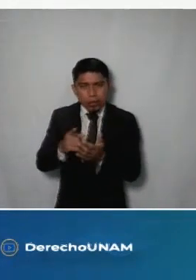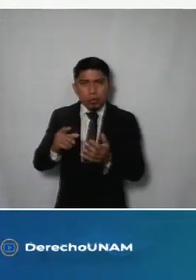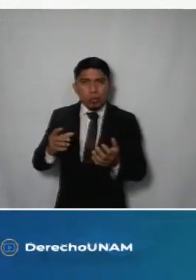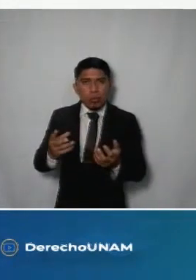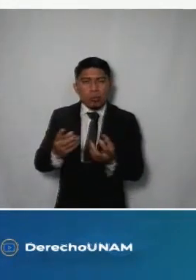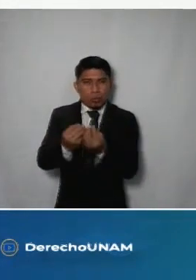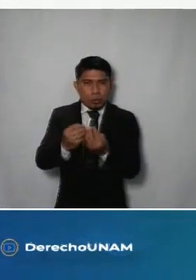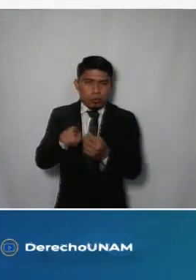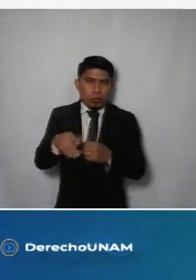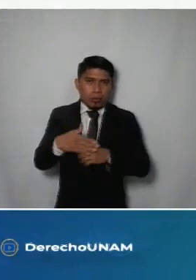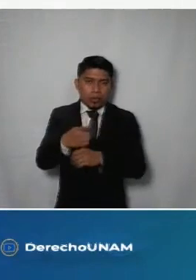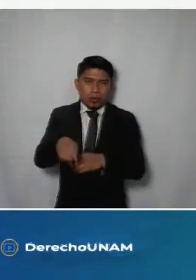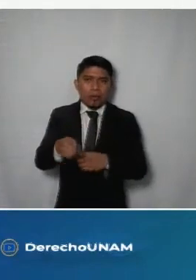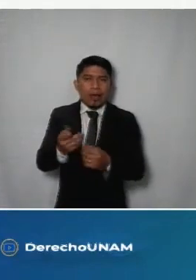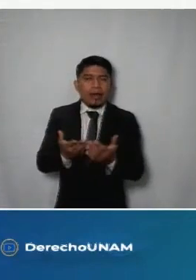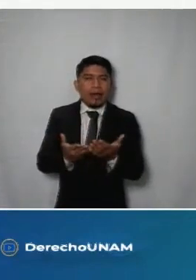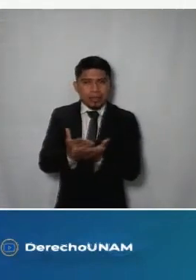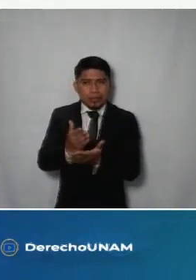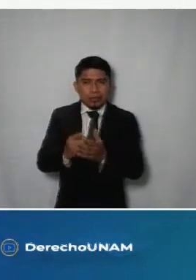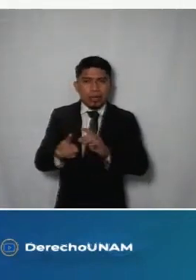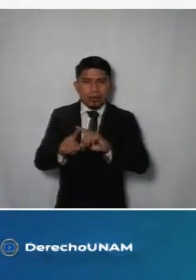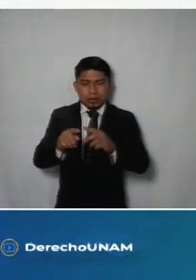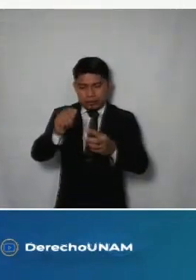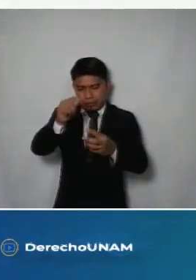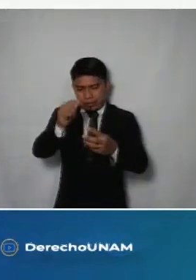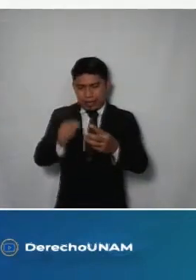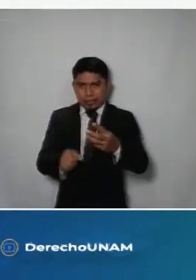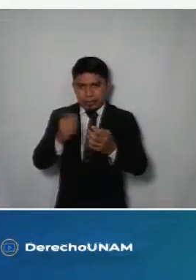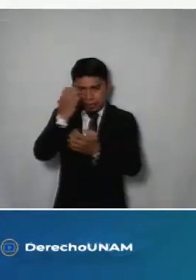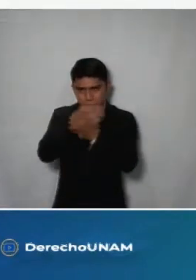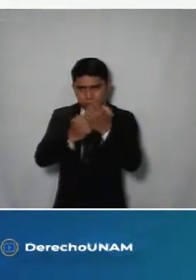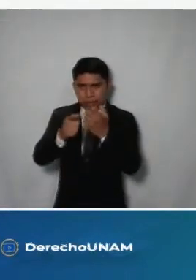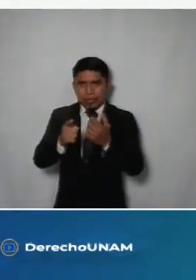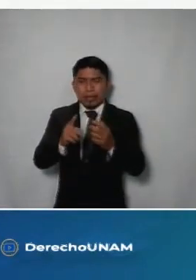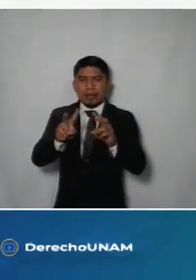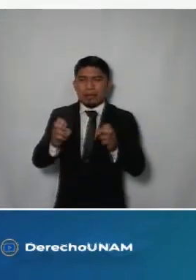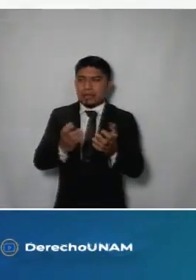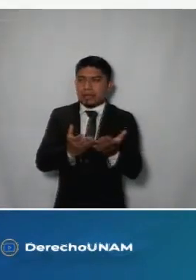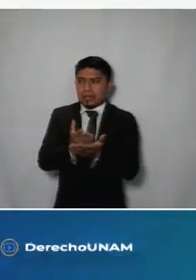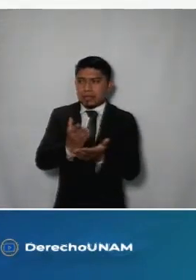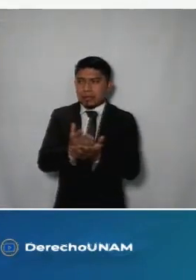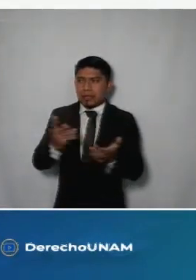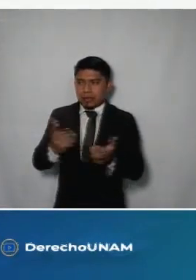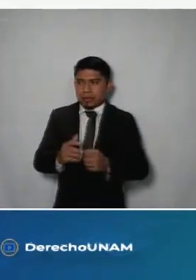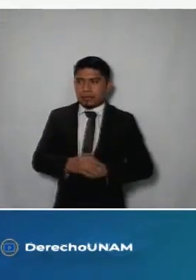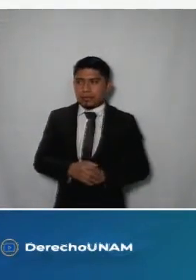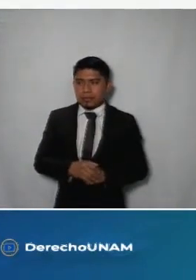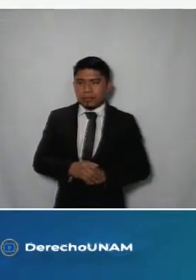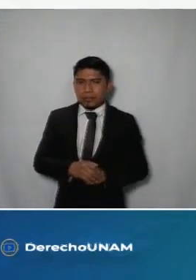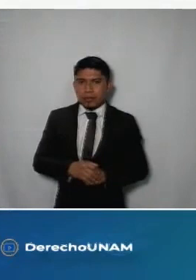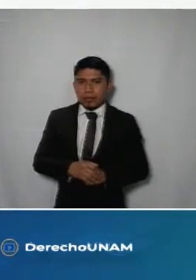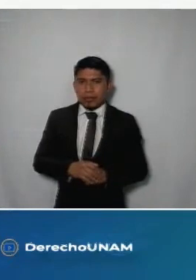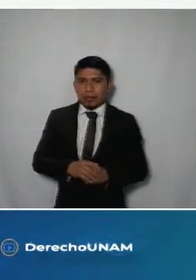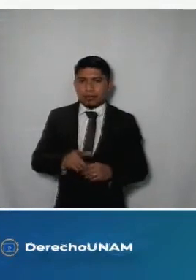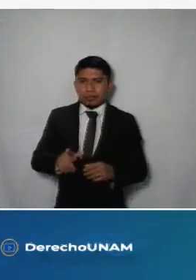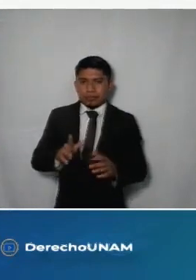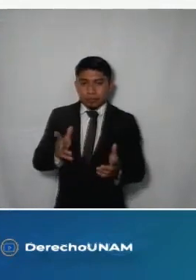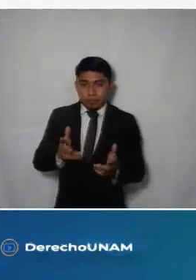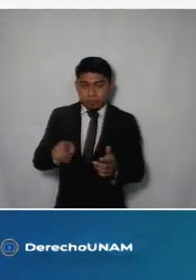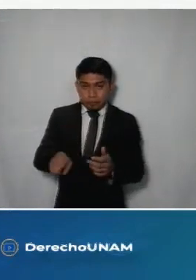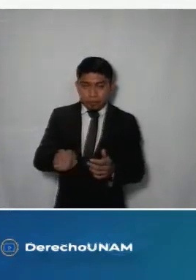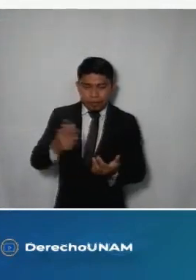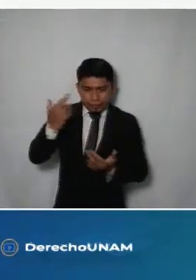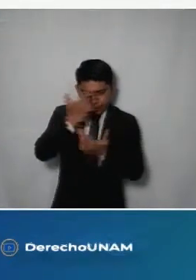aunado a que no le otorgó el acceso a los doscientos tres diagnósticos en materia de accesibilidad que realizó una vez